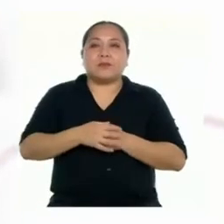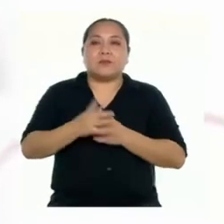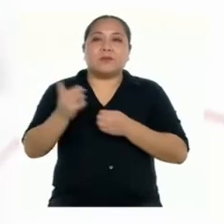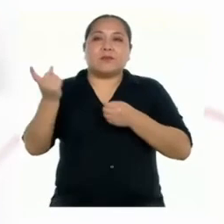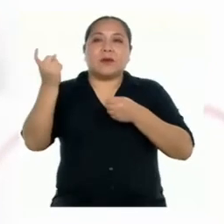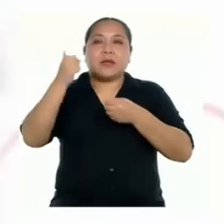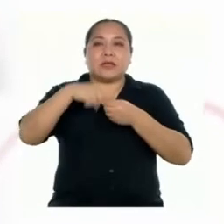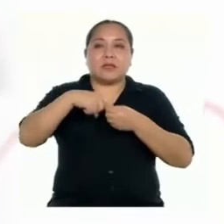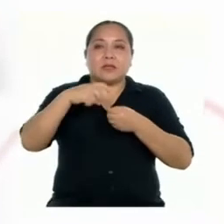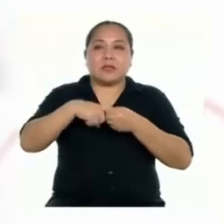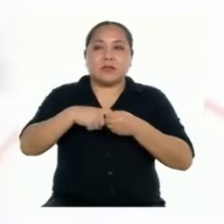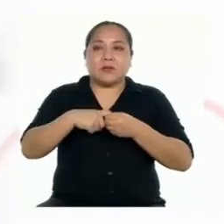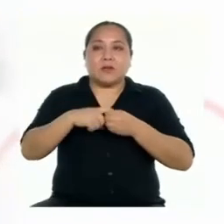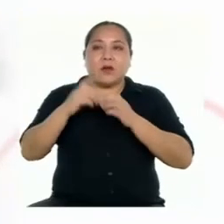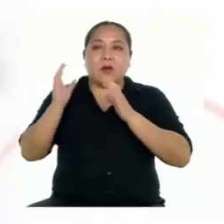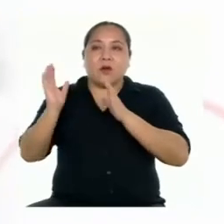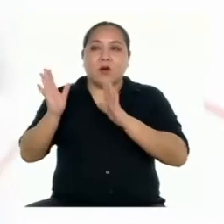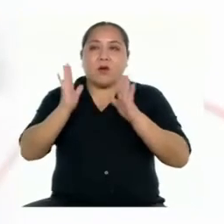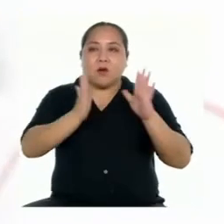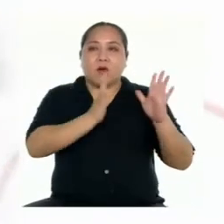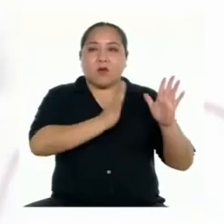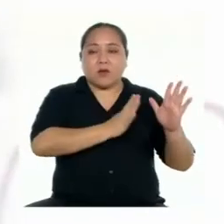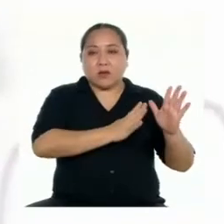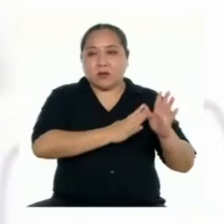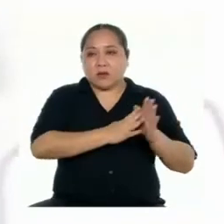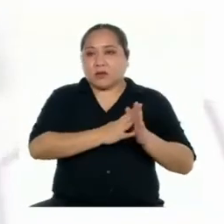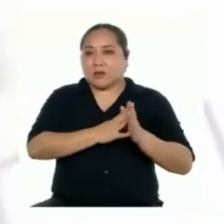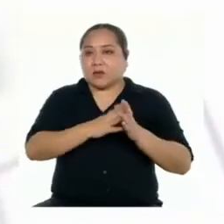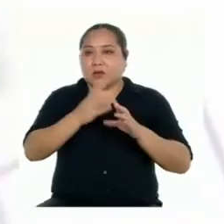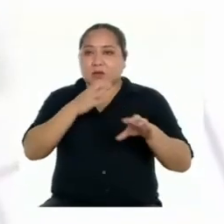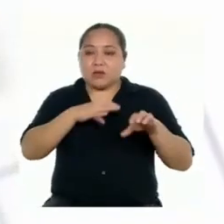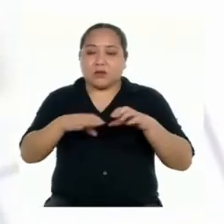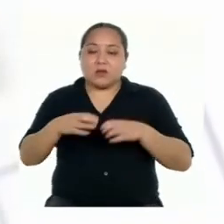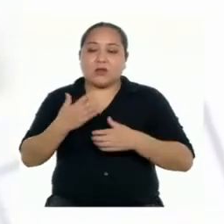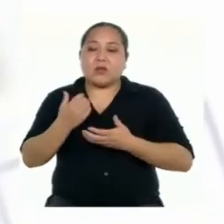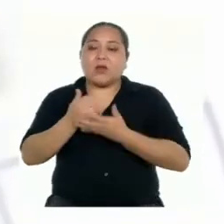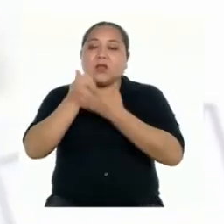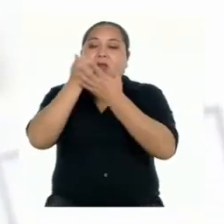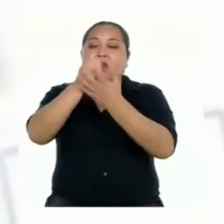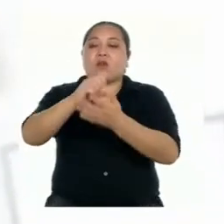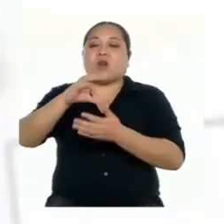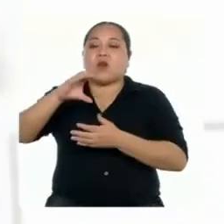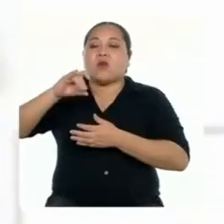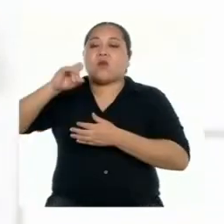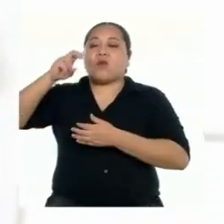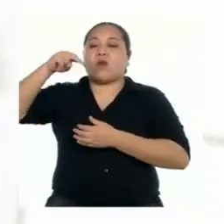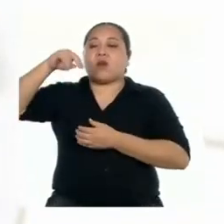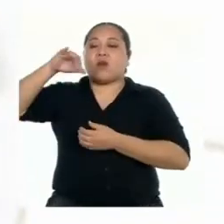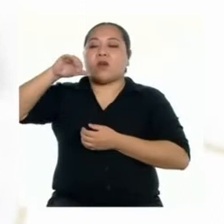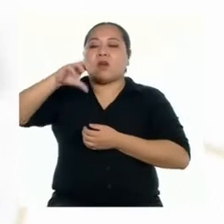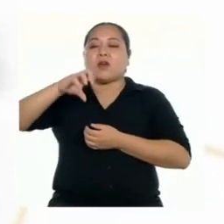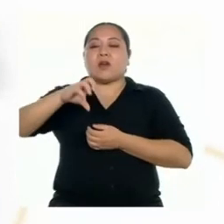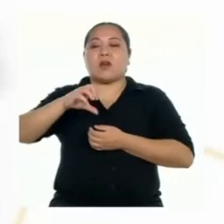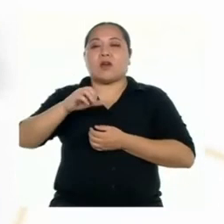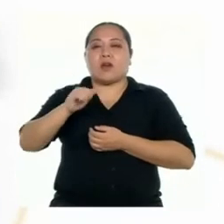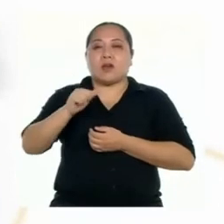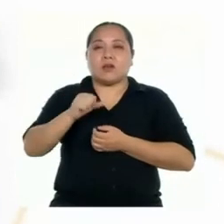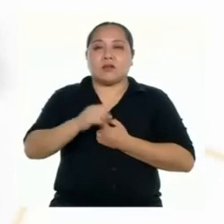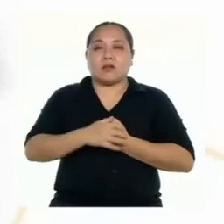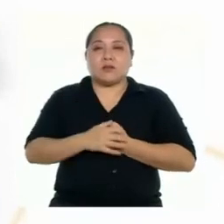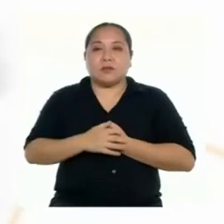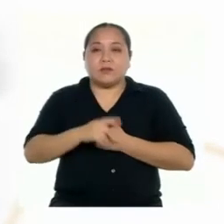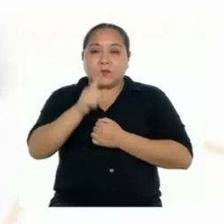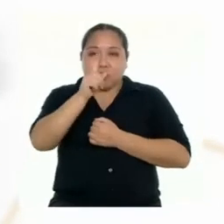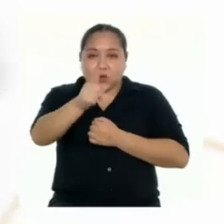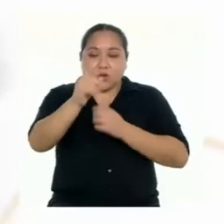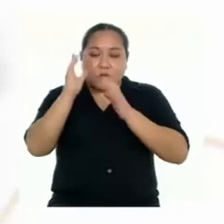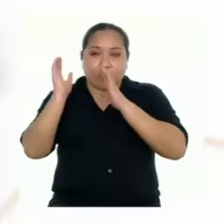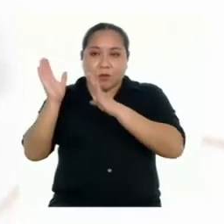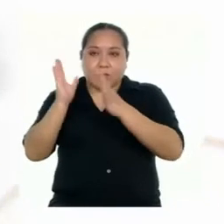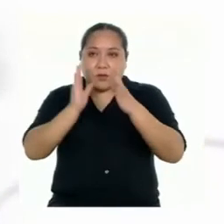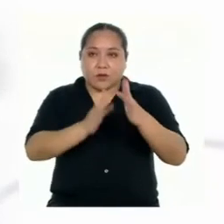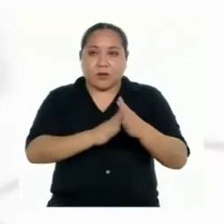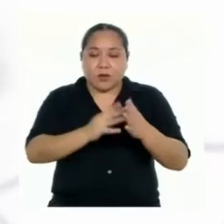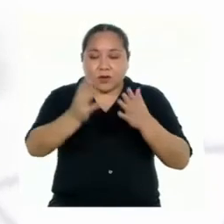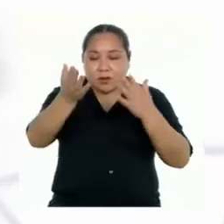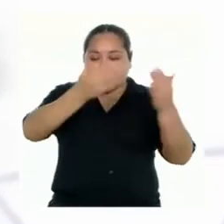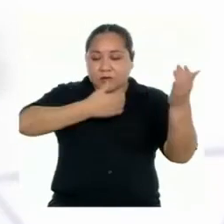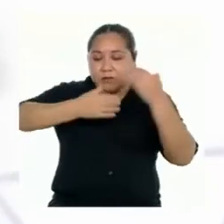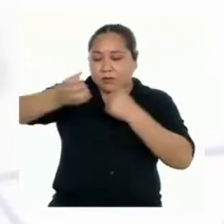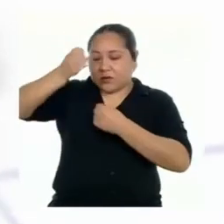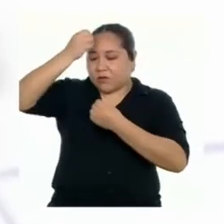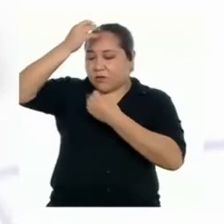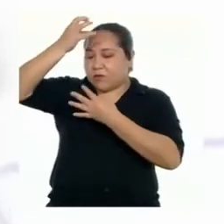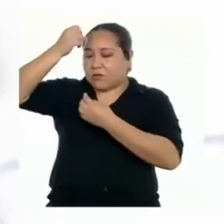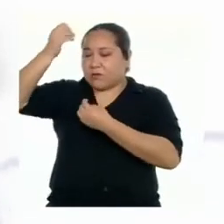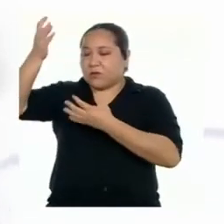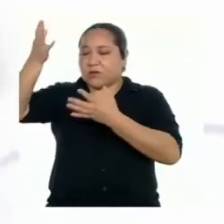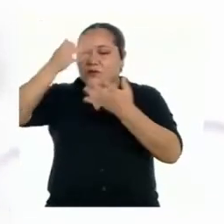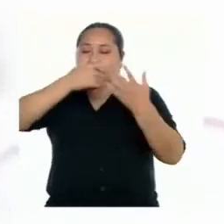Participa en las organizaciones que realizan acciones a favor de las cuencas. Organiza la información que has recogido